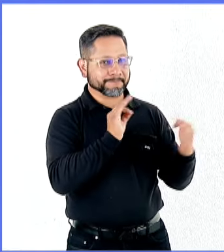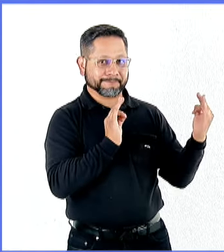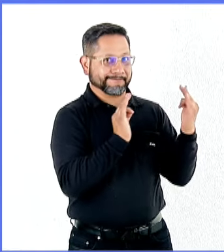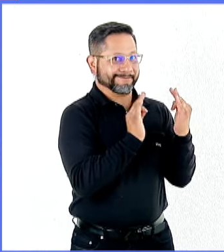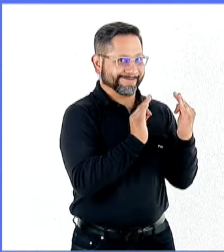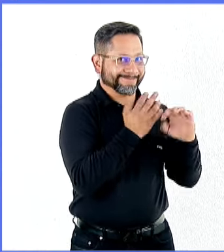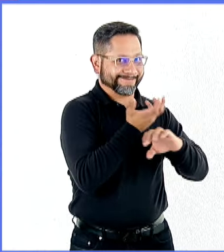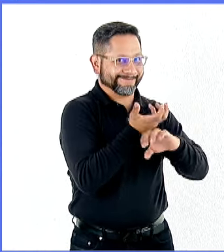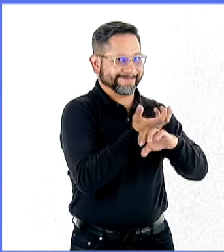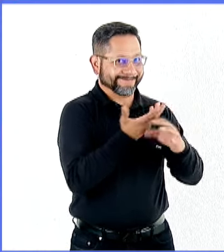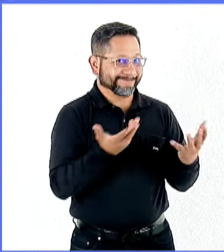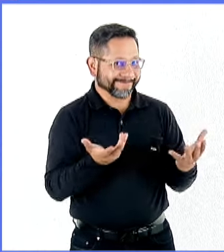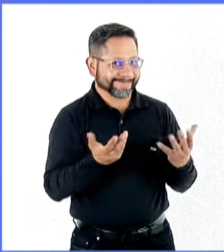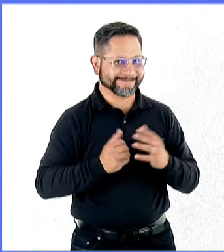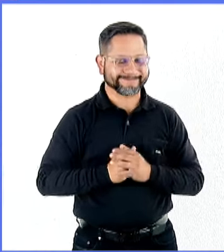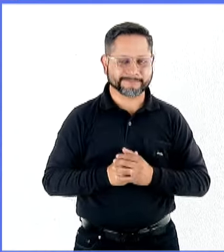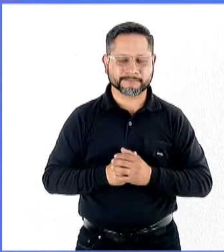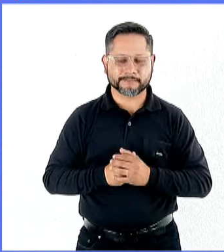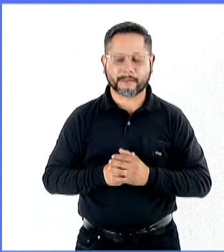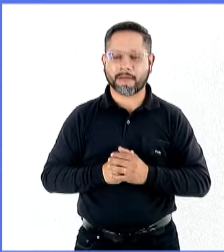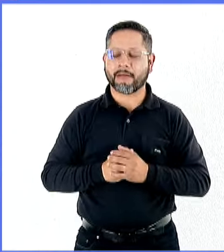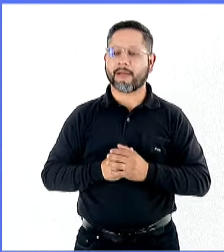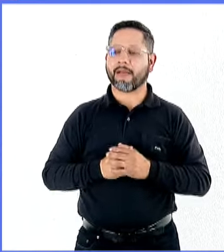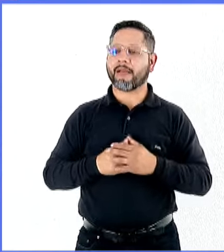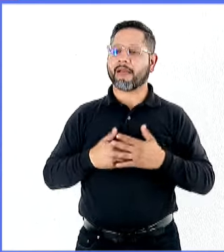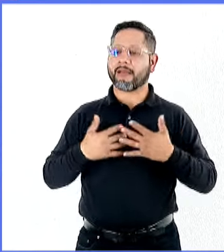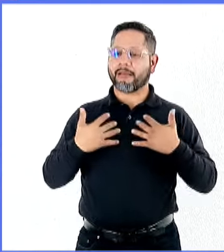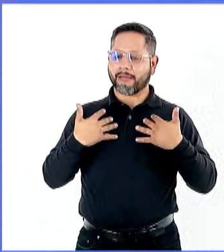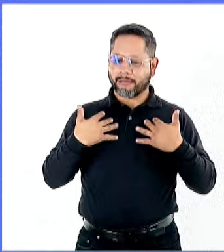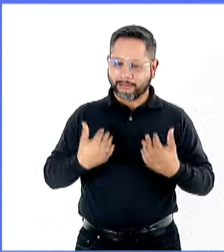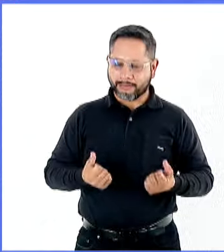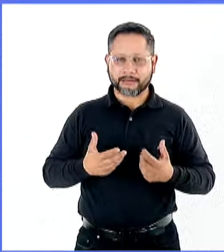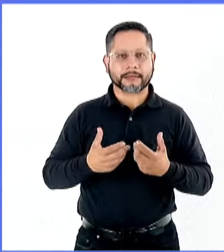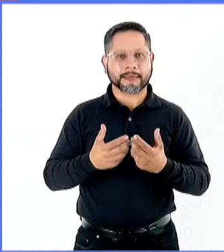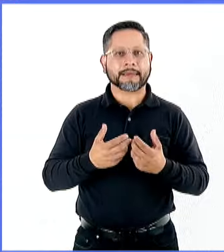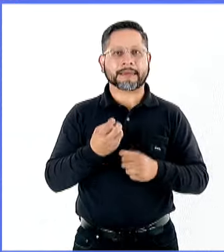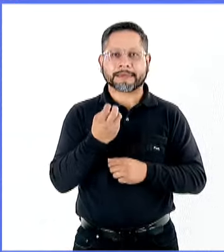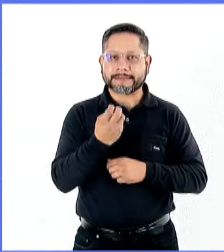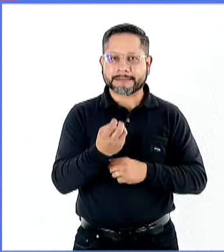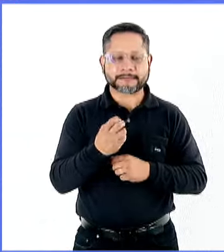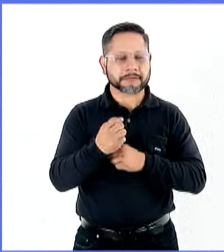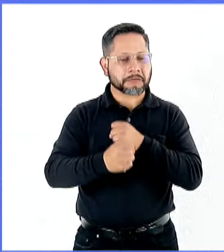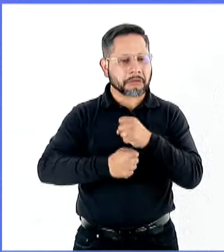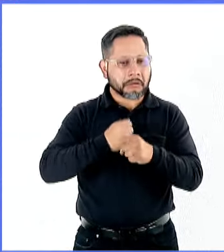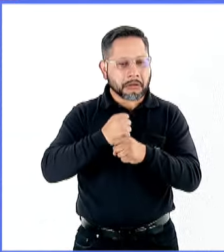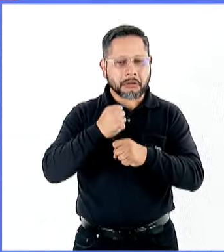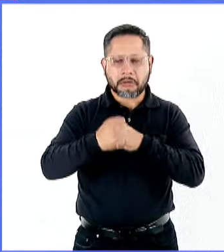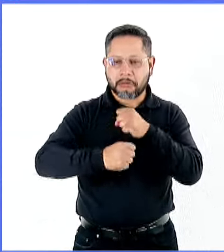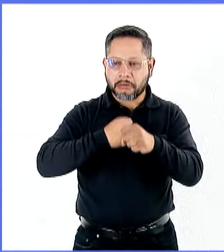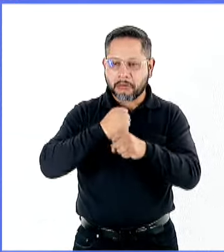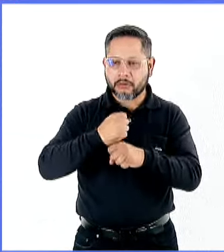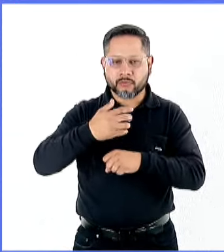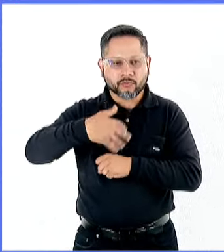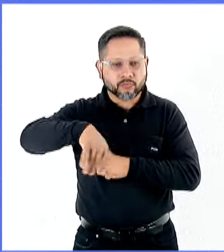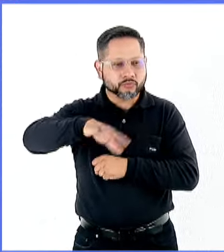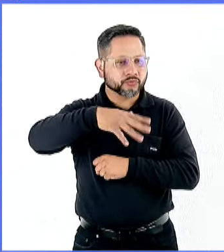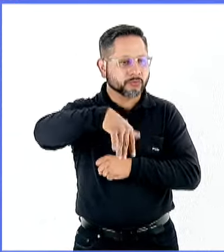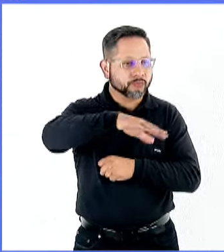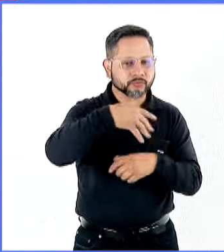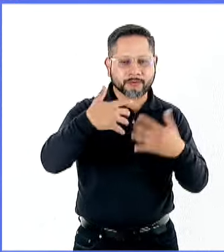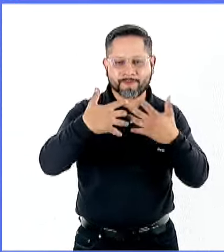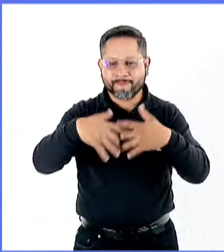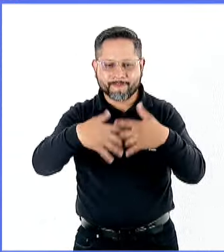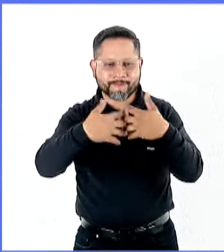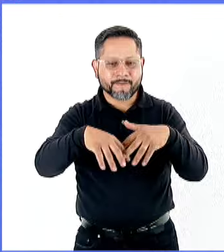Claro, entonces estamos entendiendo que es una constante, digamos, a lo largo de los años que se vayan buscando estas mejores condiciones